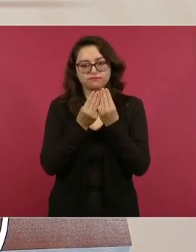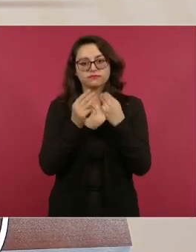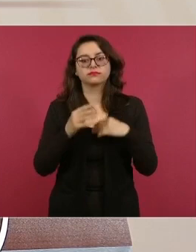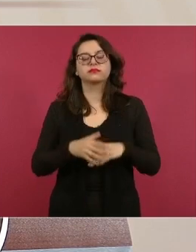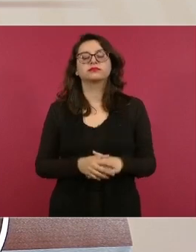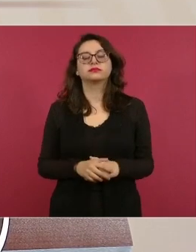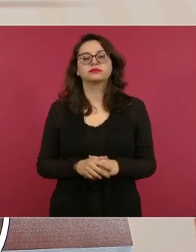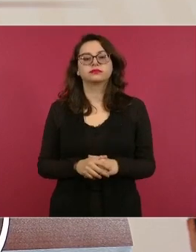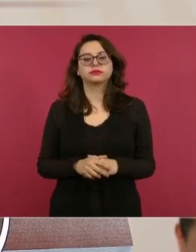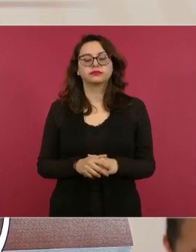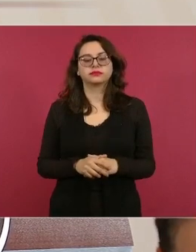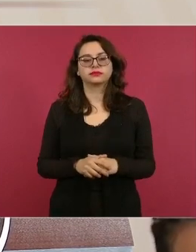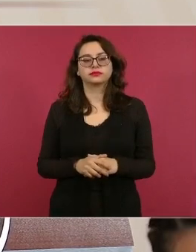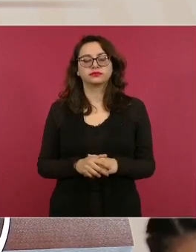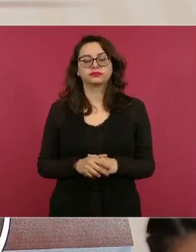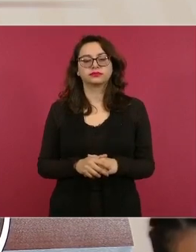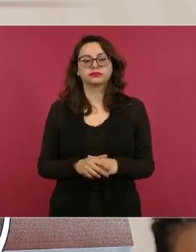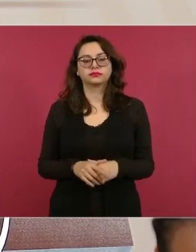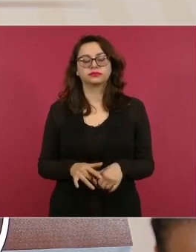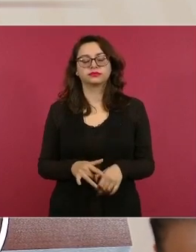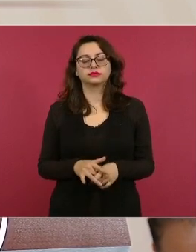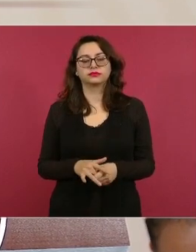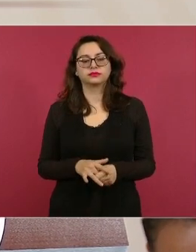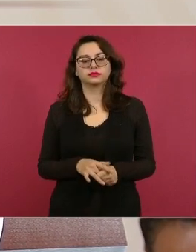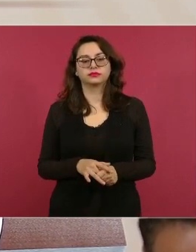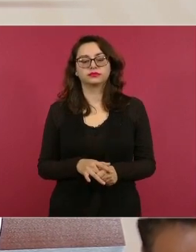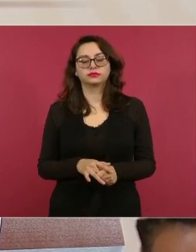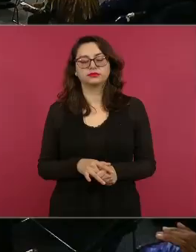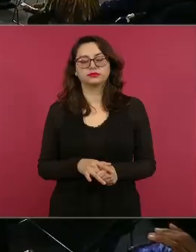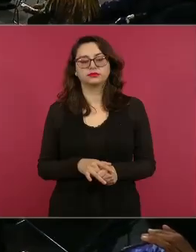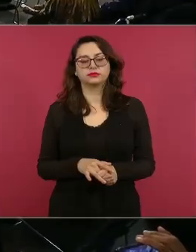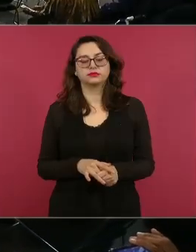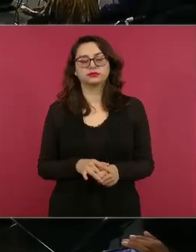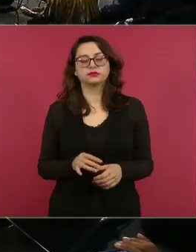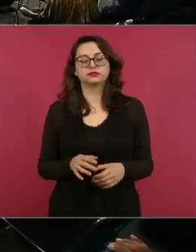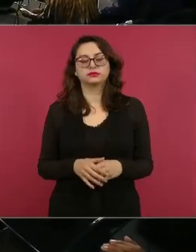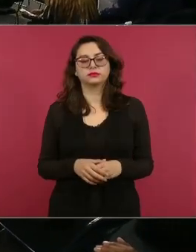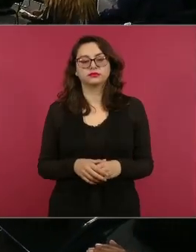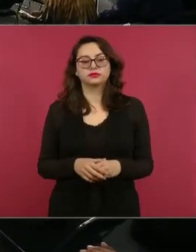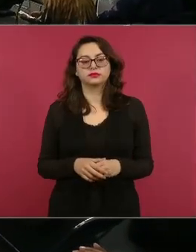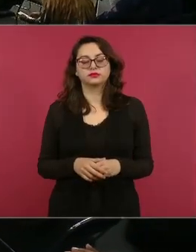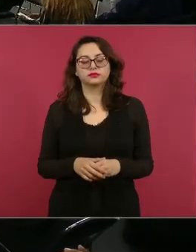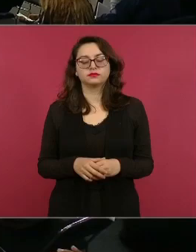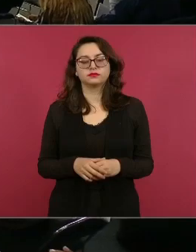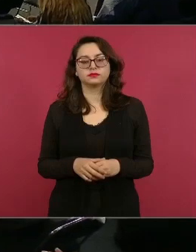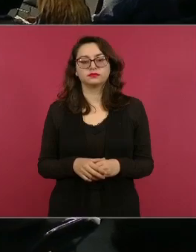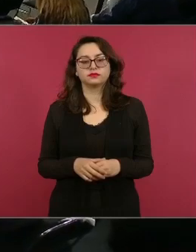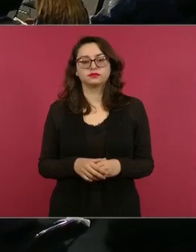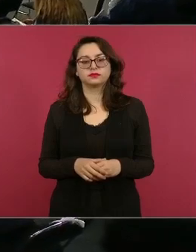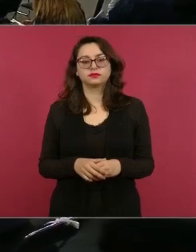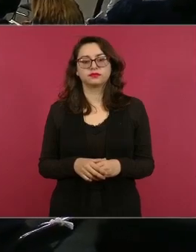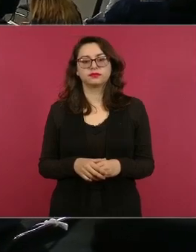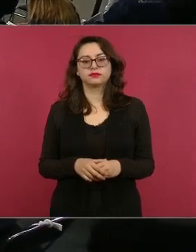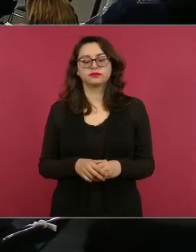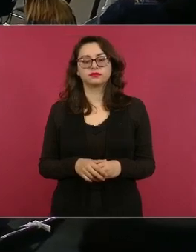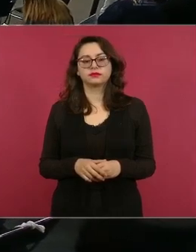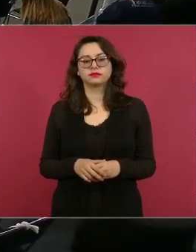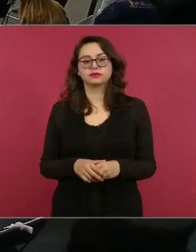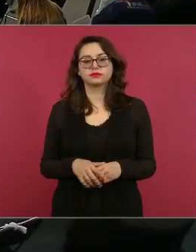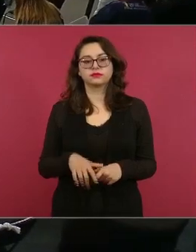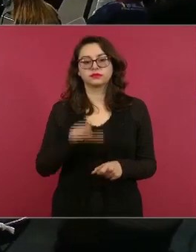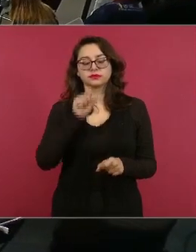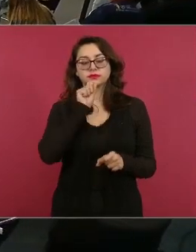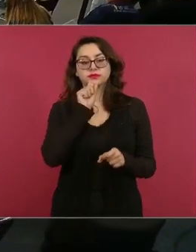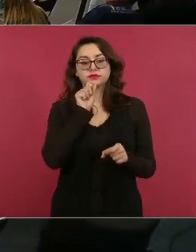también lo que tiene que ver con el